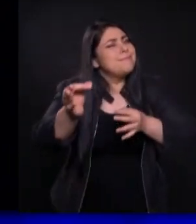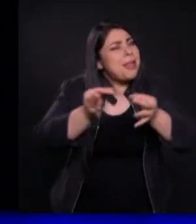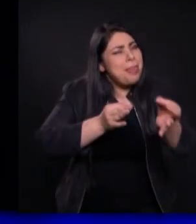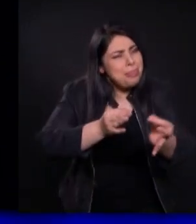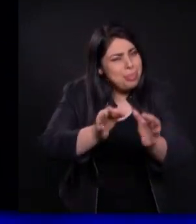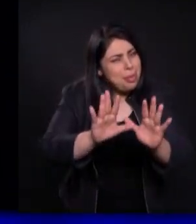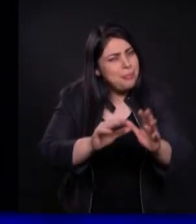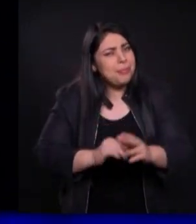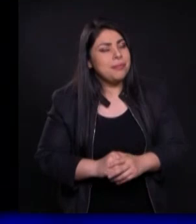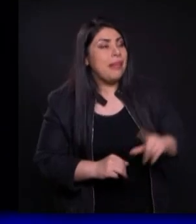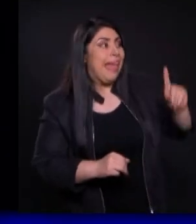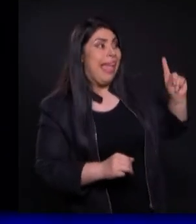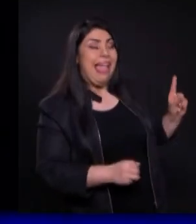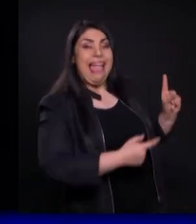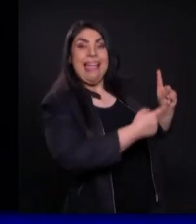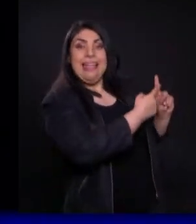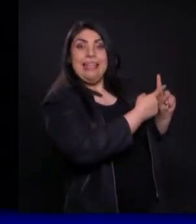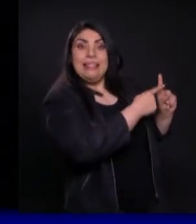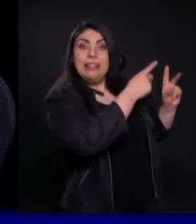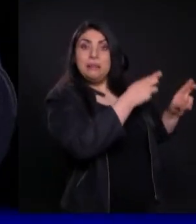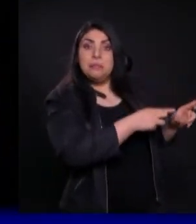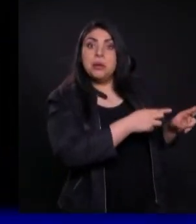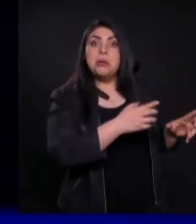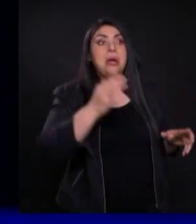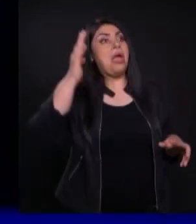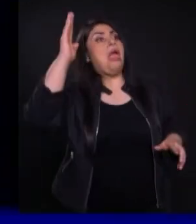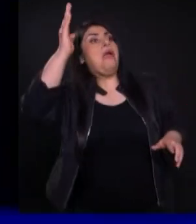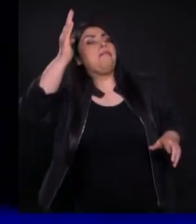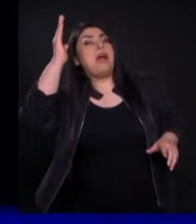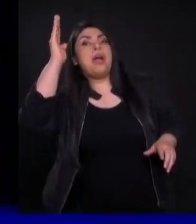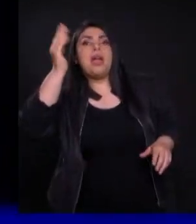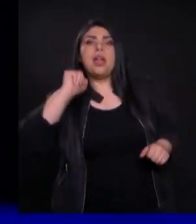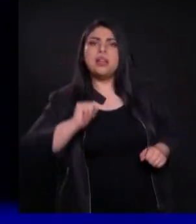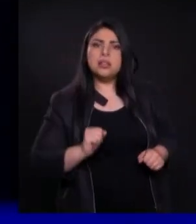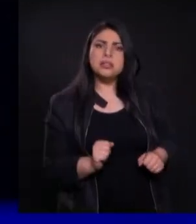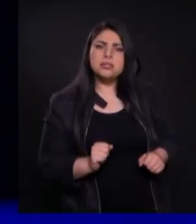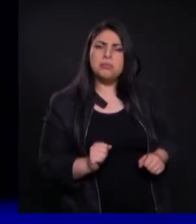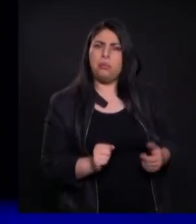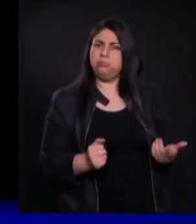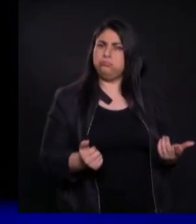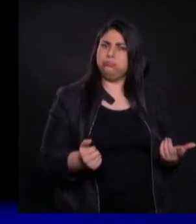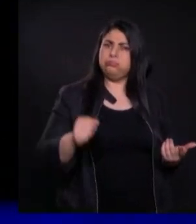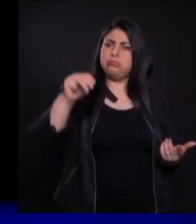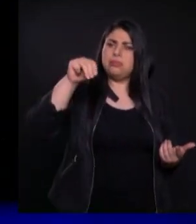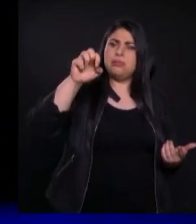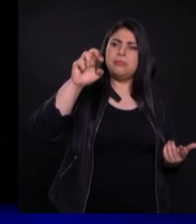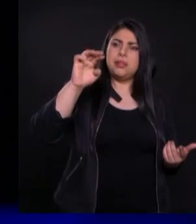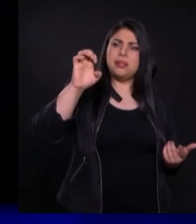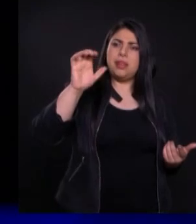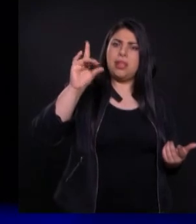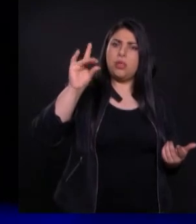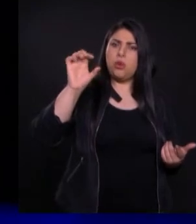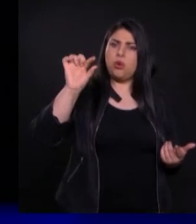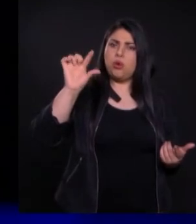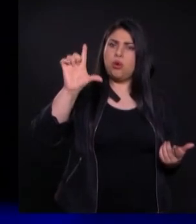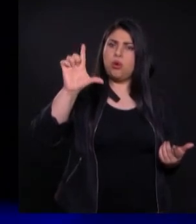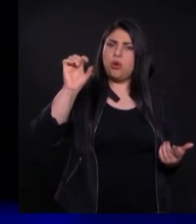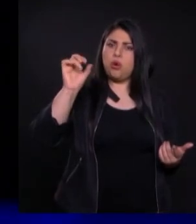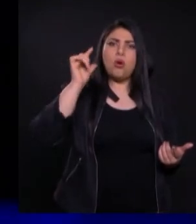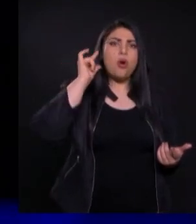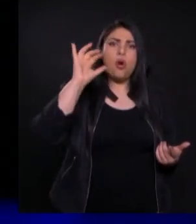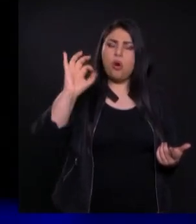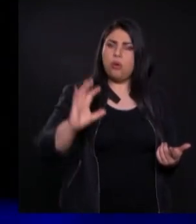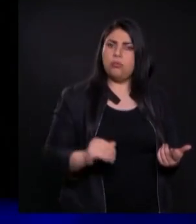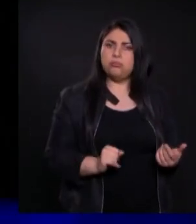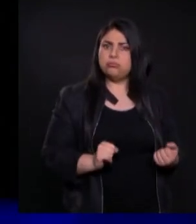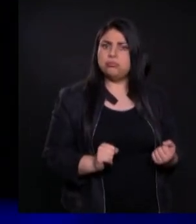Deciden adoptar esos términos Evangelismo De milagro No le llaman discípulos A sus vendedores